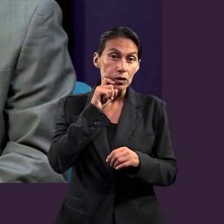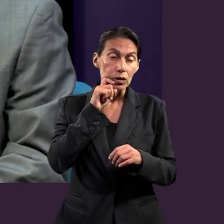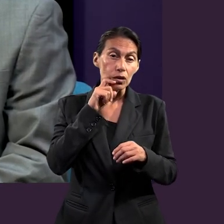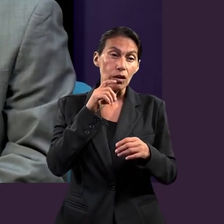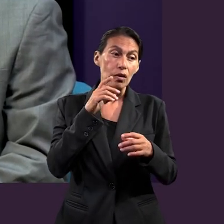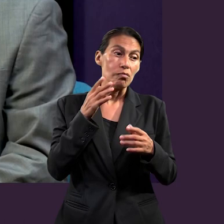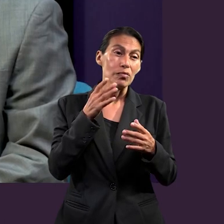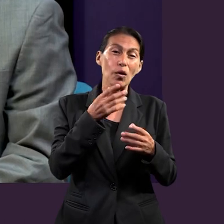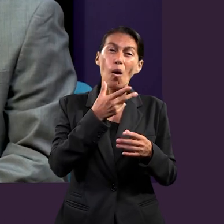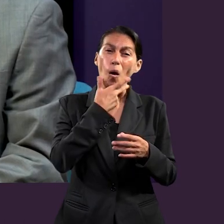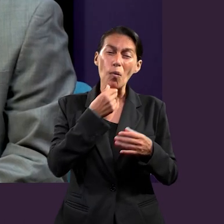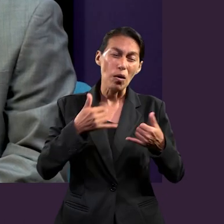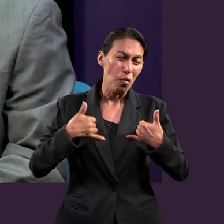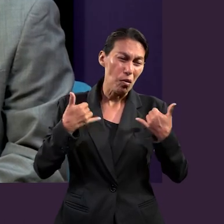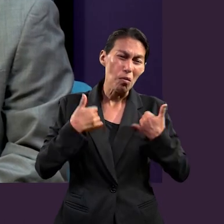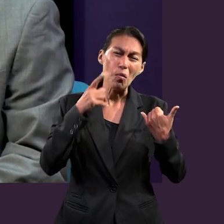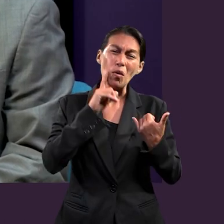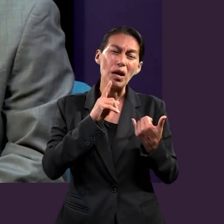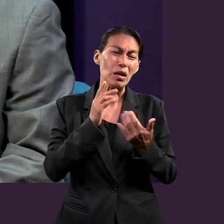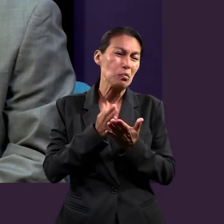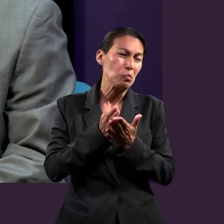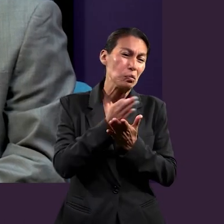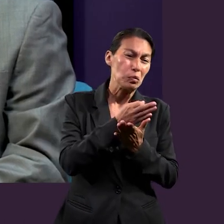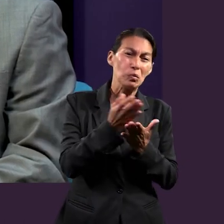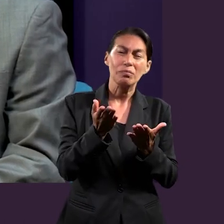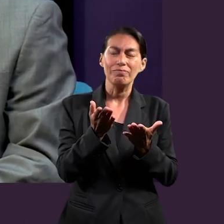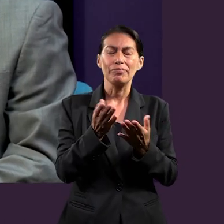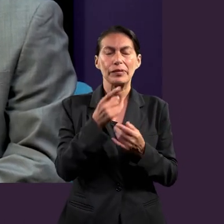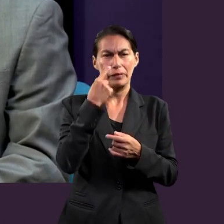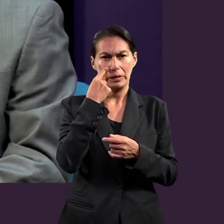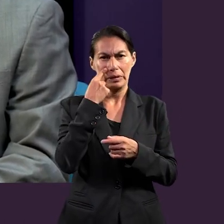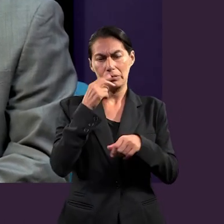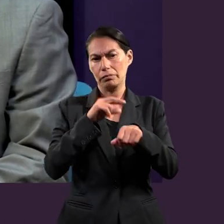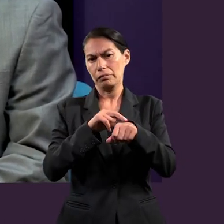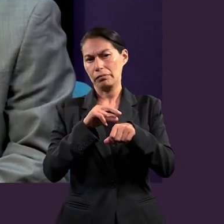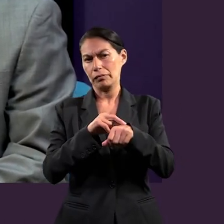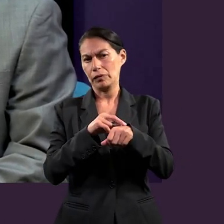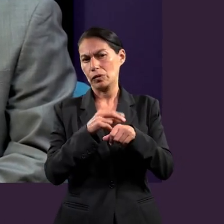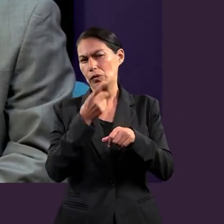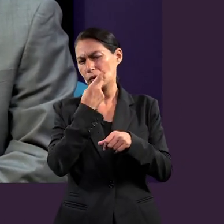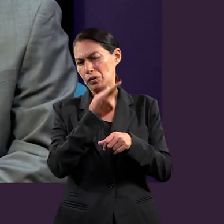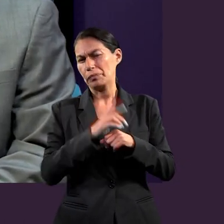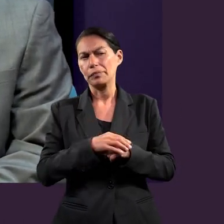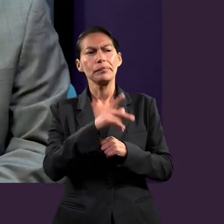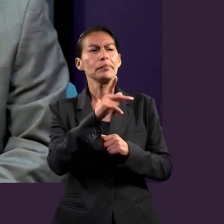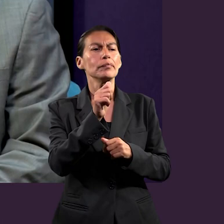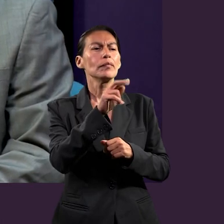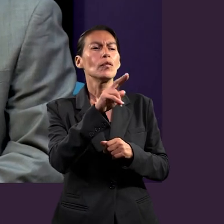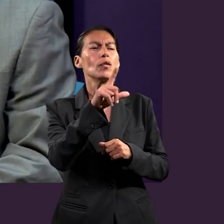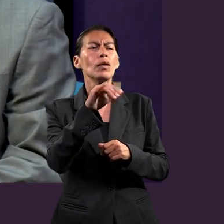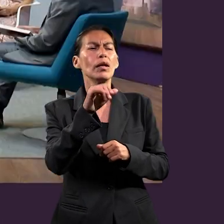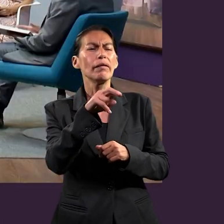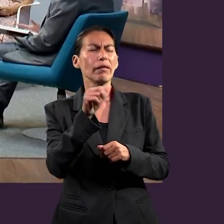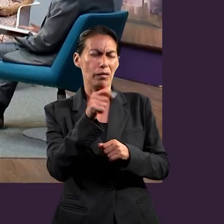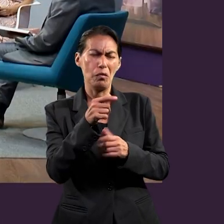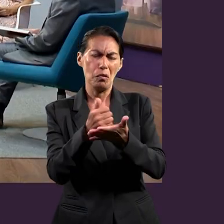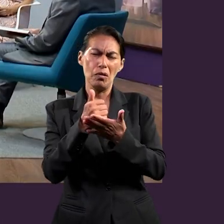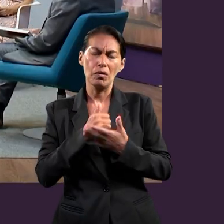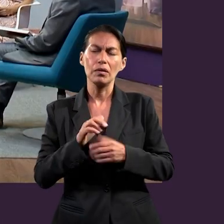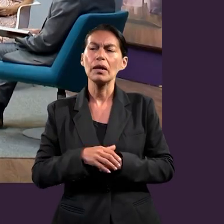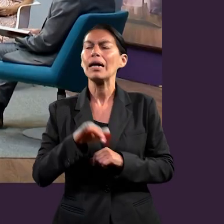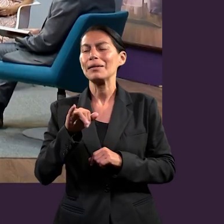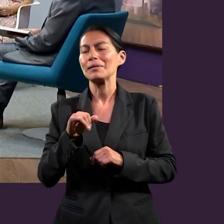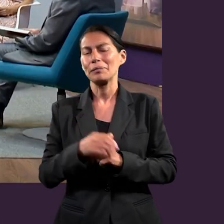muy complicada para superar a los jóvenes y esto tiene que ver con algunos datos médicos que creo que nuestra compañera Paulina nos puede